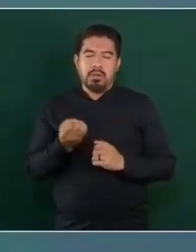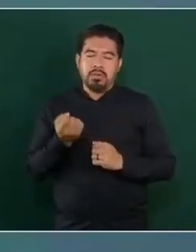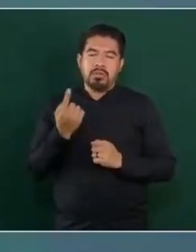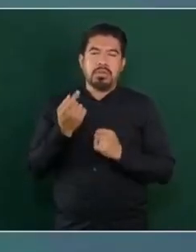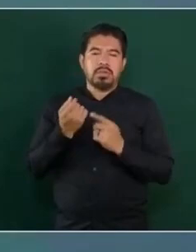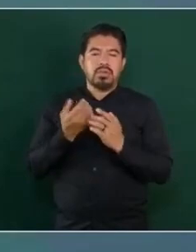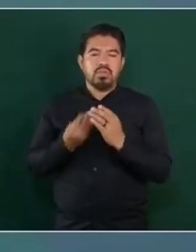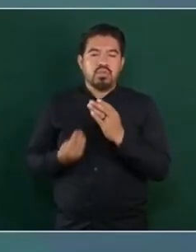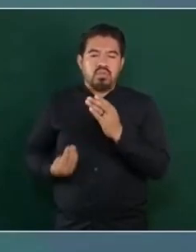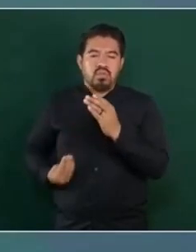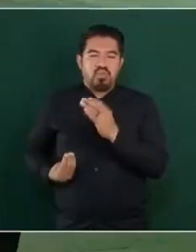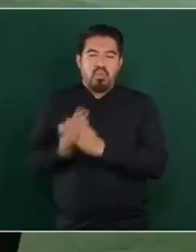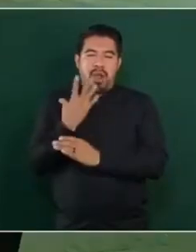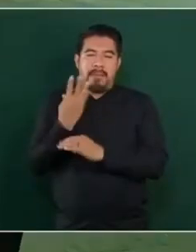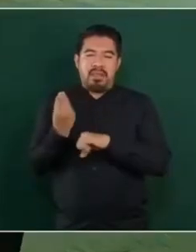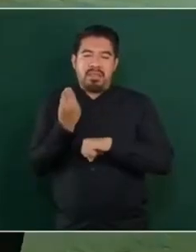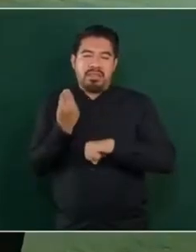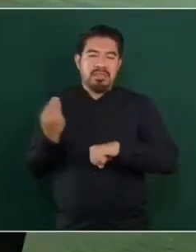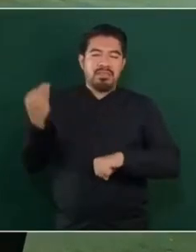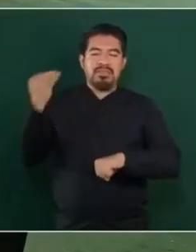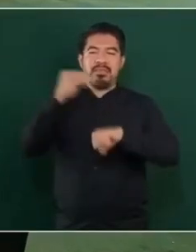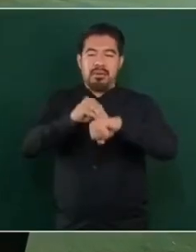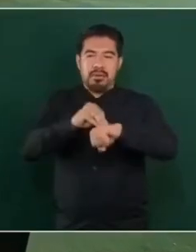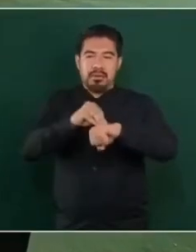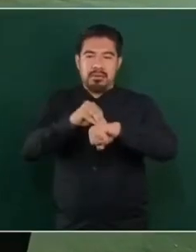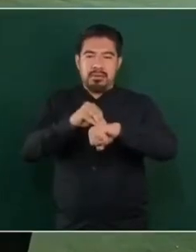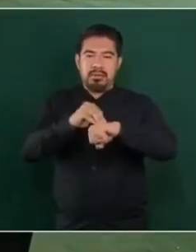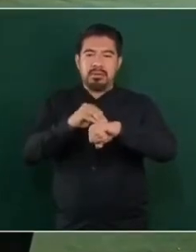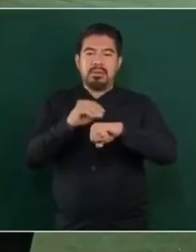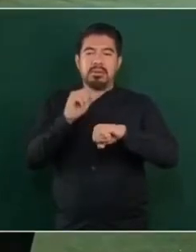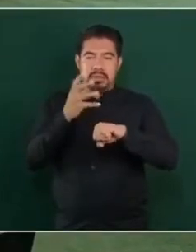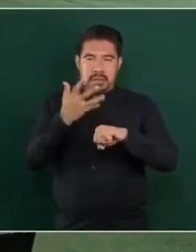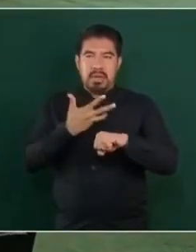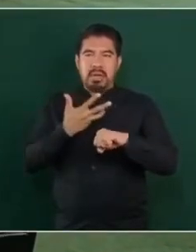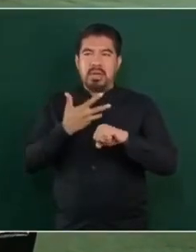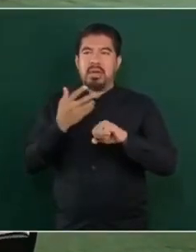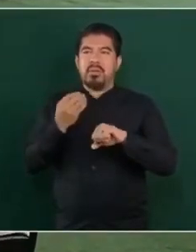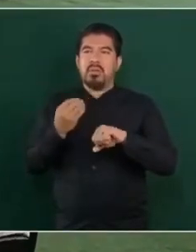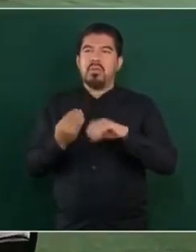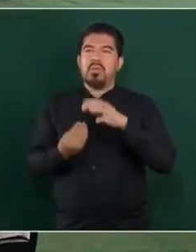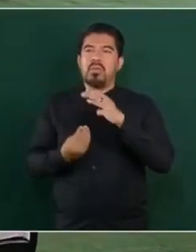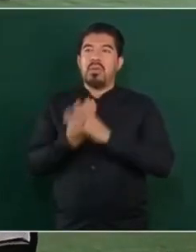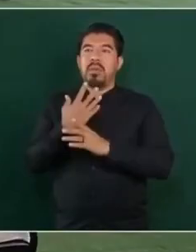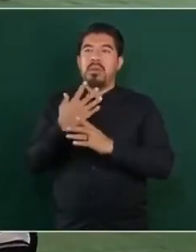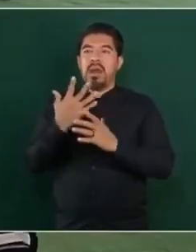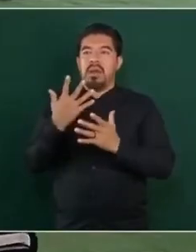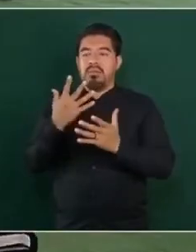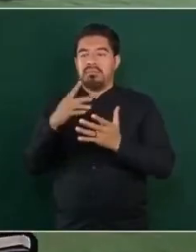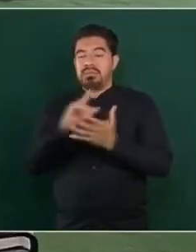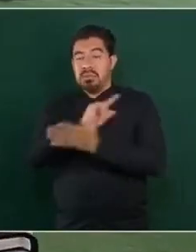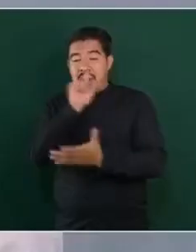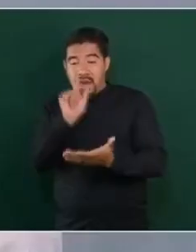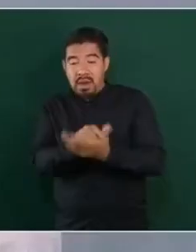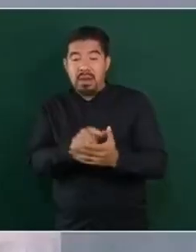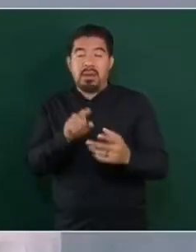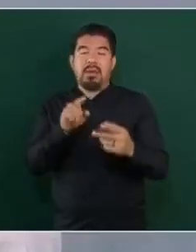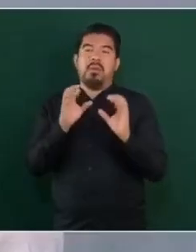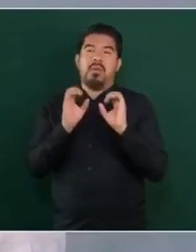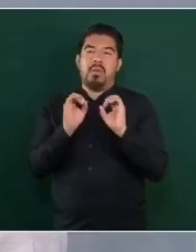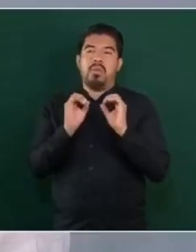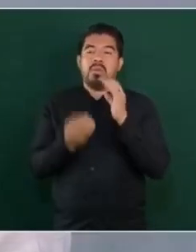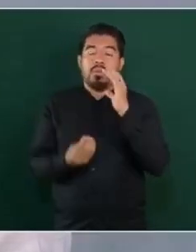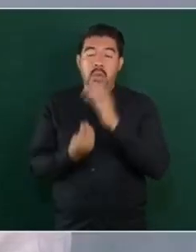políticas públicas, nuevos estilos de vida